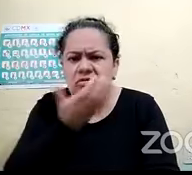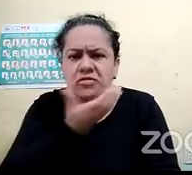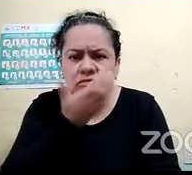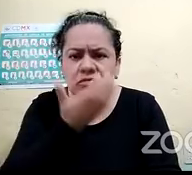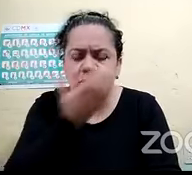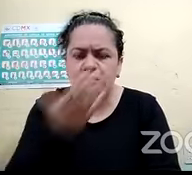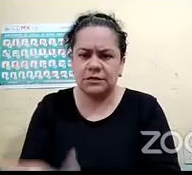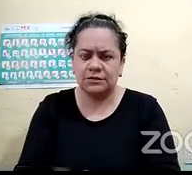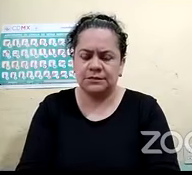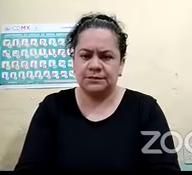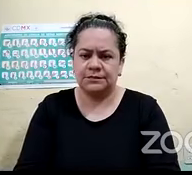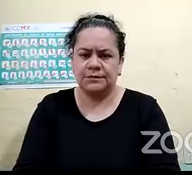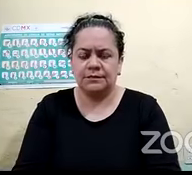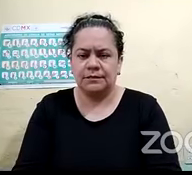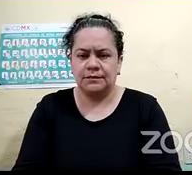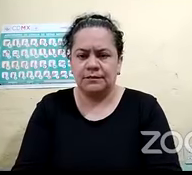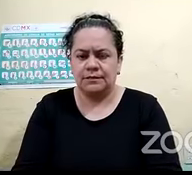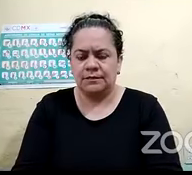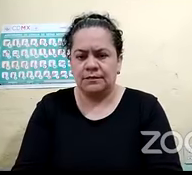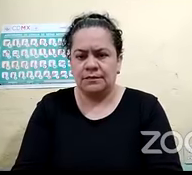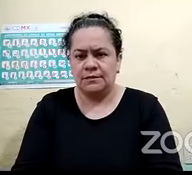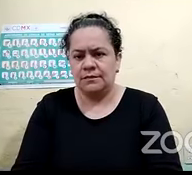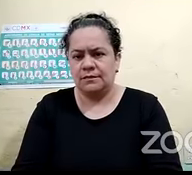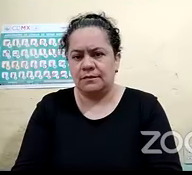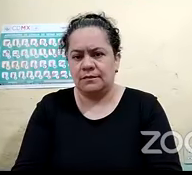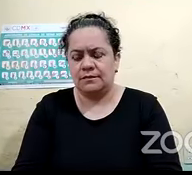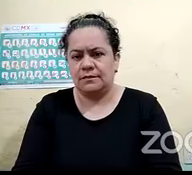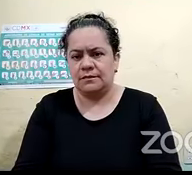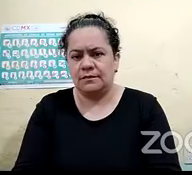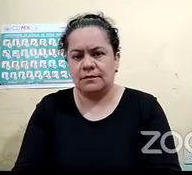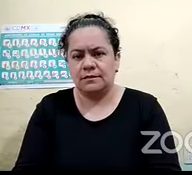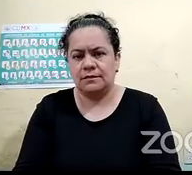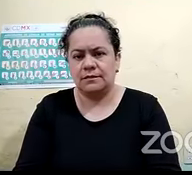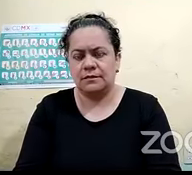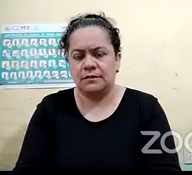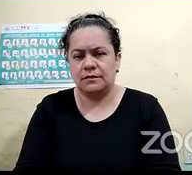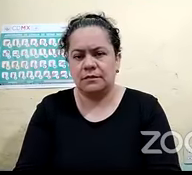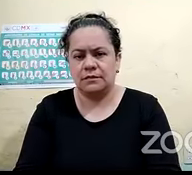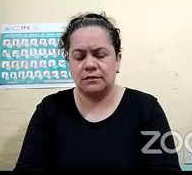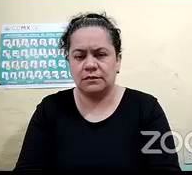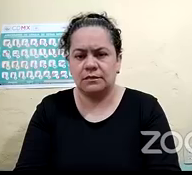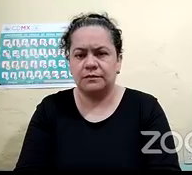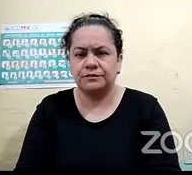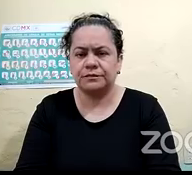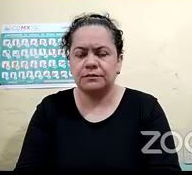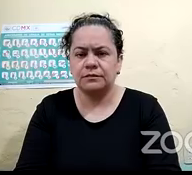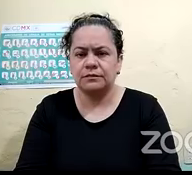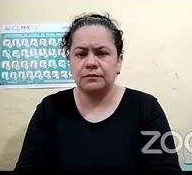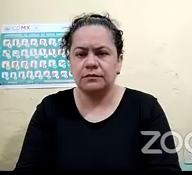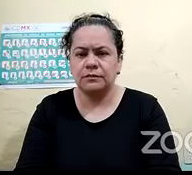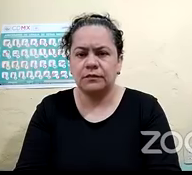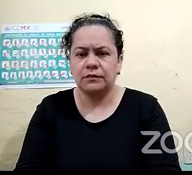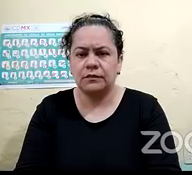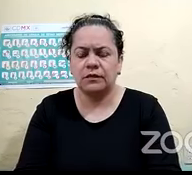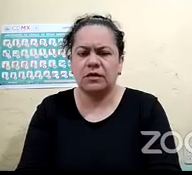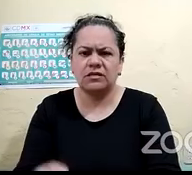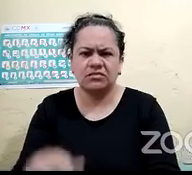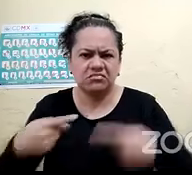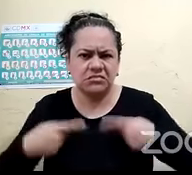las personas que eran como etiquetadas y